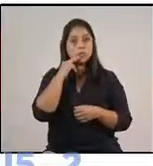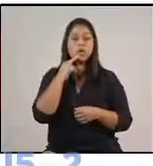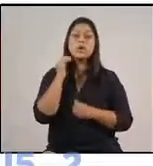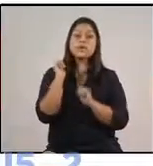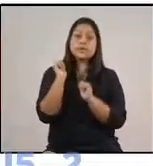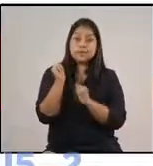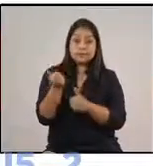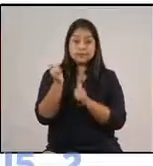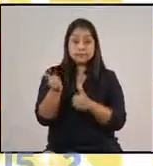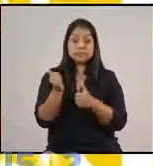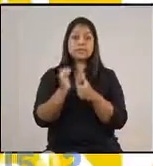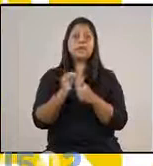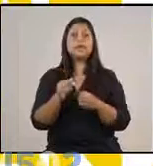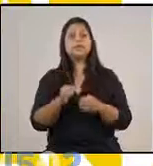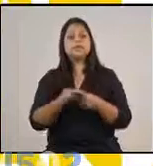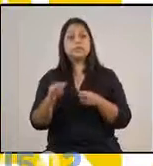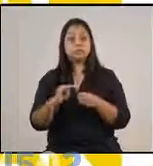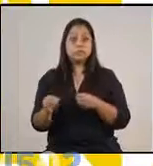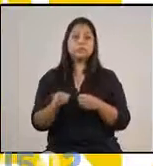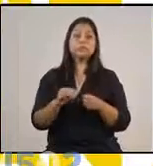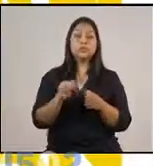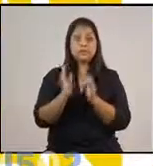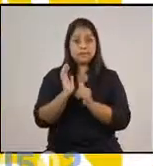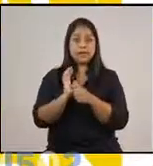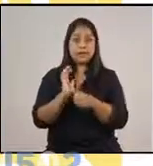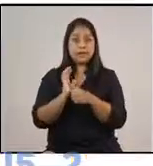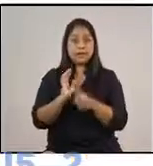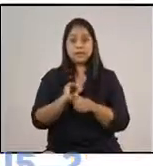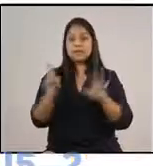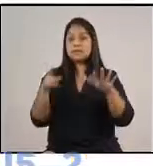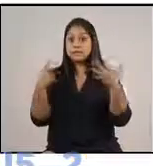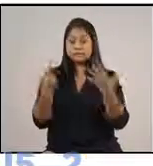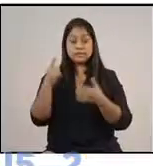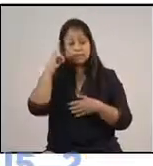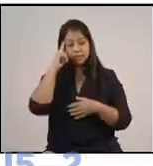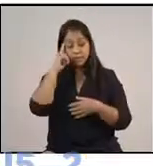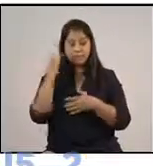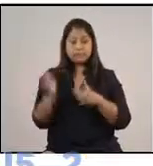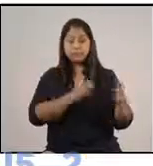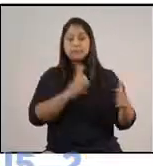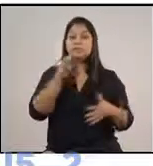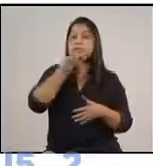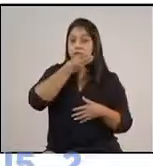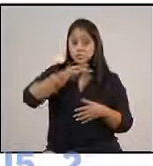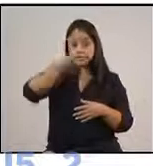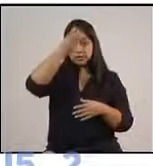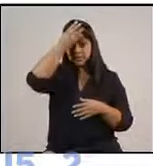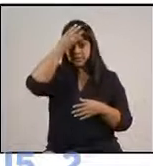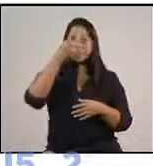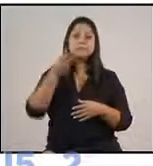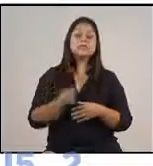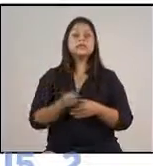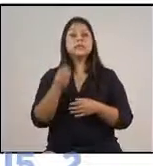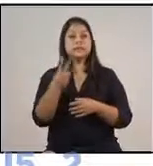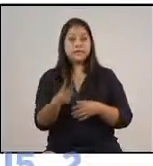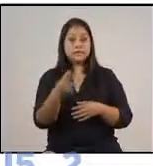15 en alerta anaranjada y 16 en alerta amarilla. Por parte del Quiché, de sus 21 municipios, 3